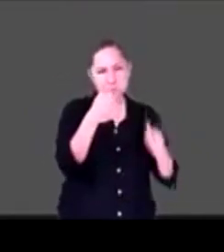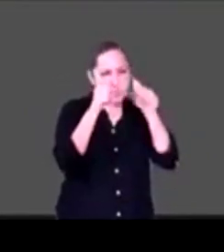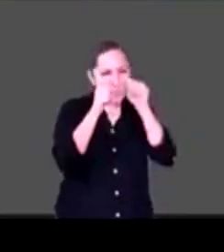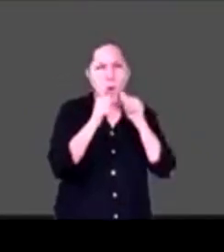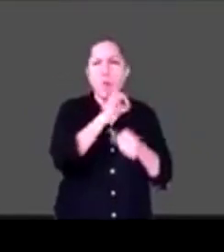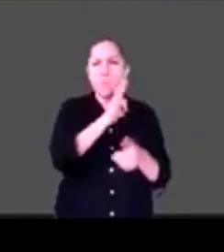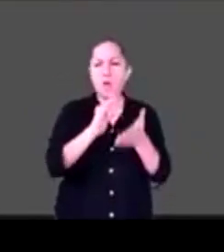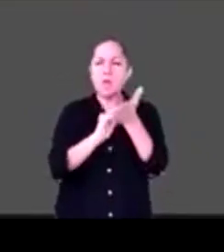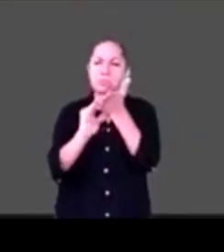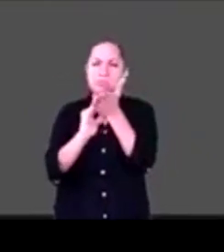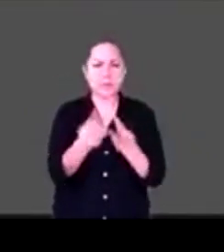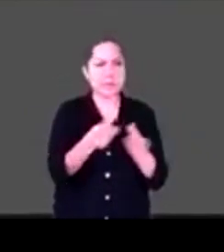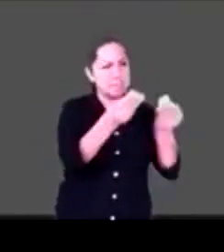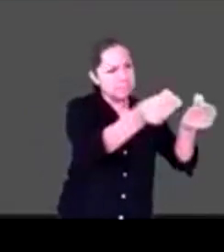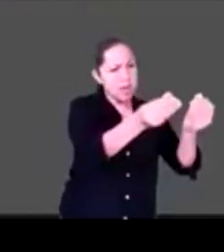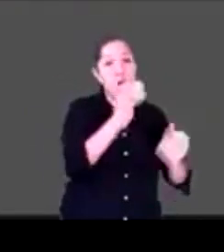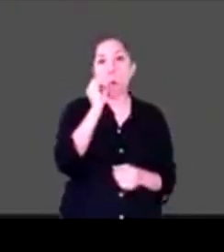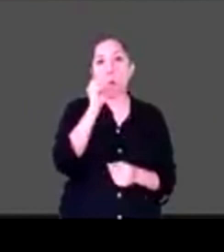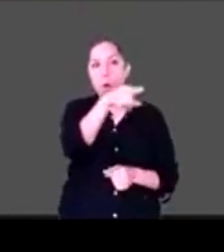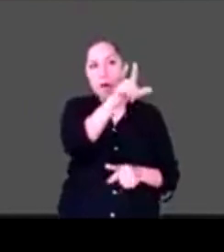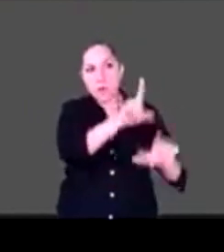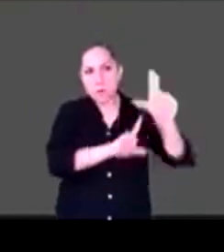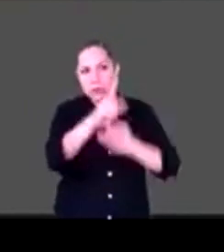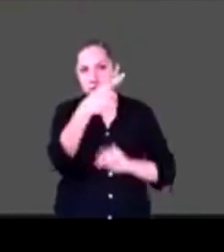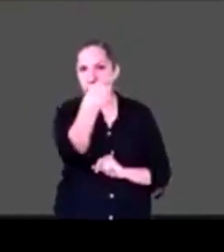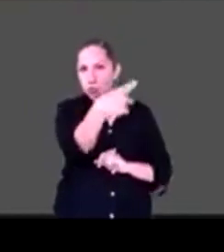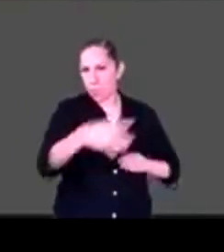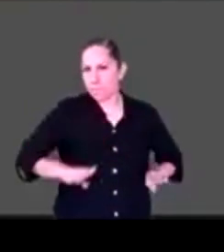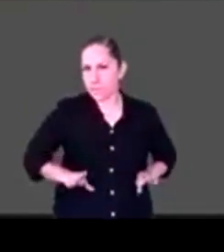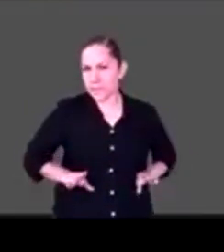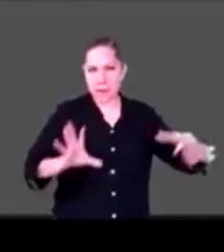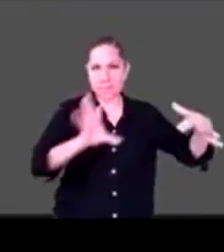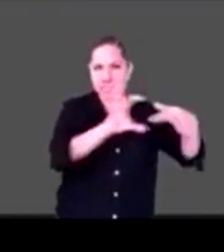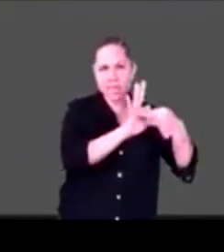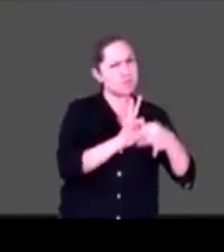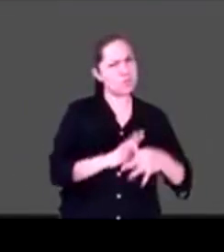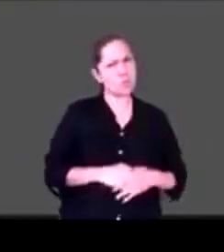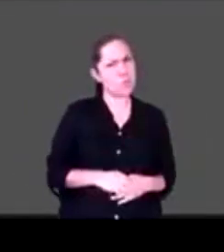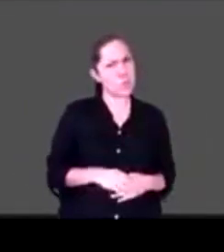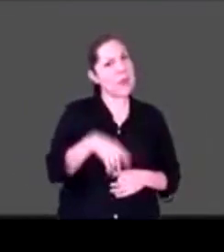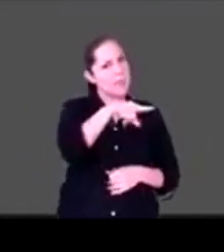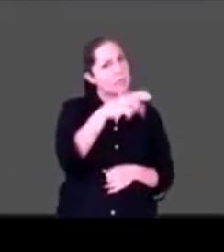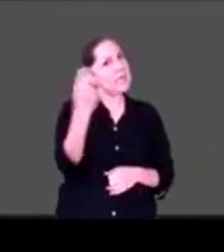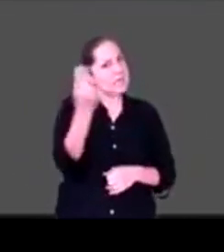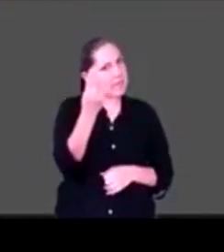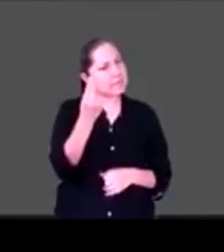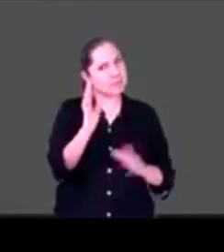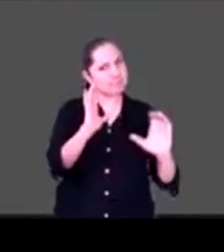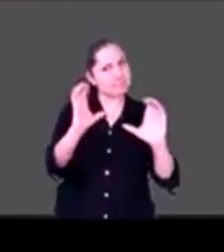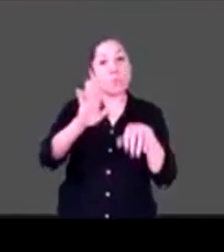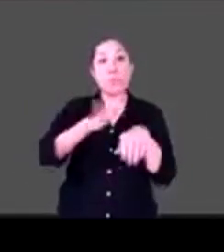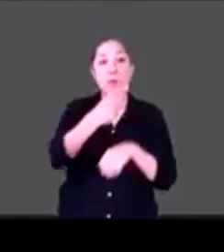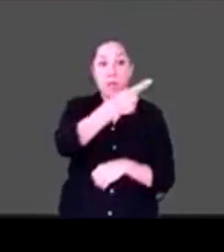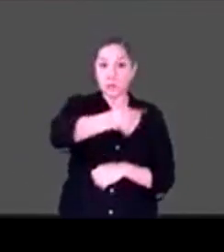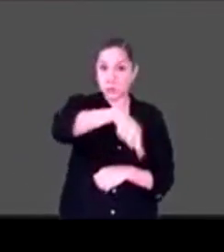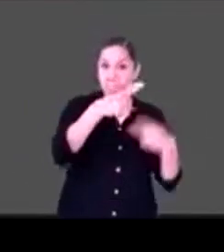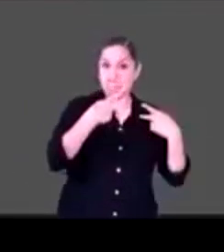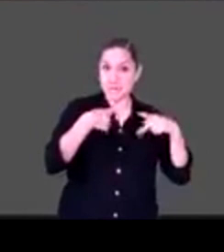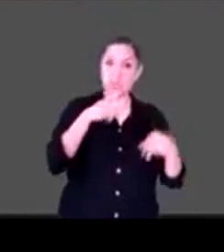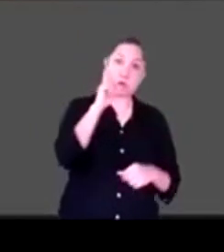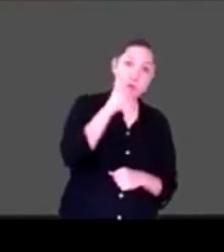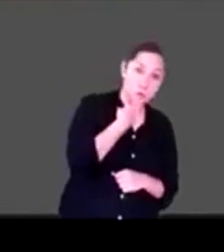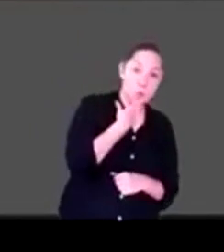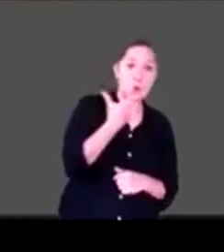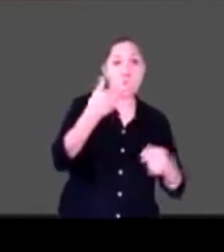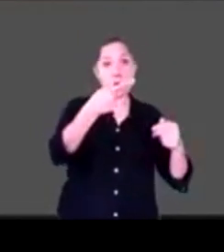señas. No, eso yo creo que hay que replantearse ahí muchas cuestiones porque las personas sordas en las comunidades indígenas no saben lengua de señas